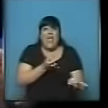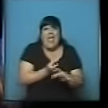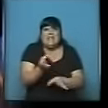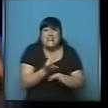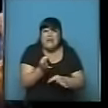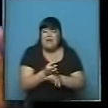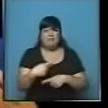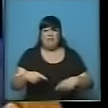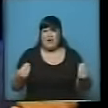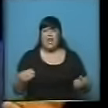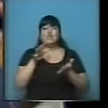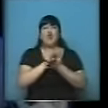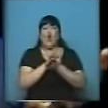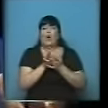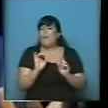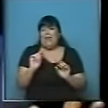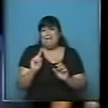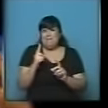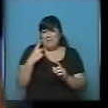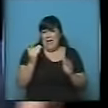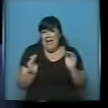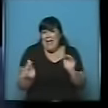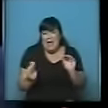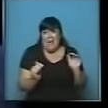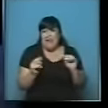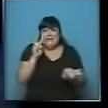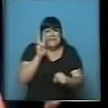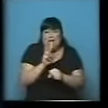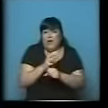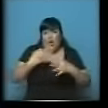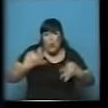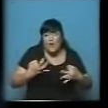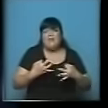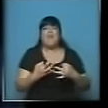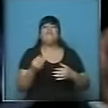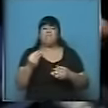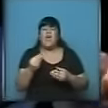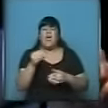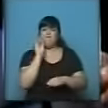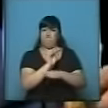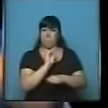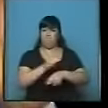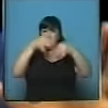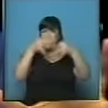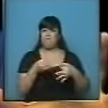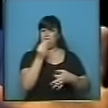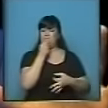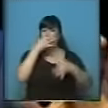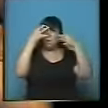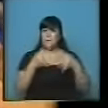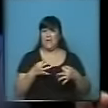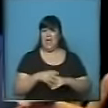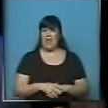concepción, desde los primeros días, seguridad nutricional, en base a una medida